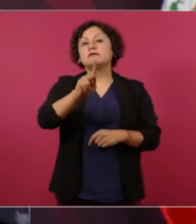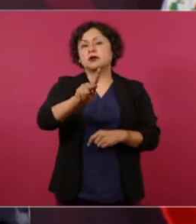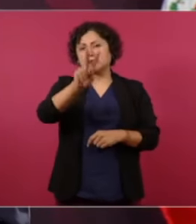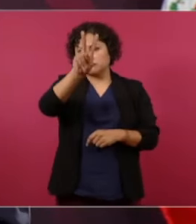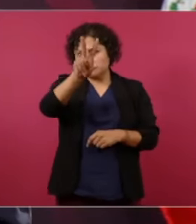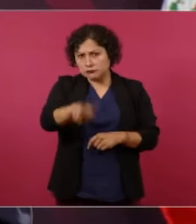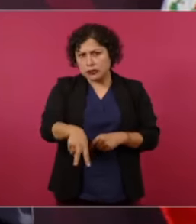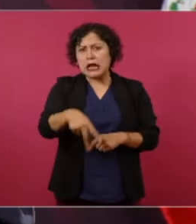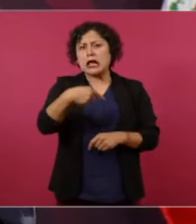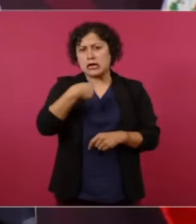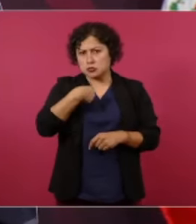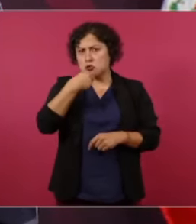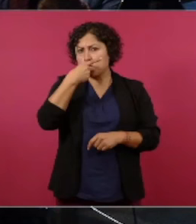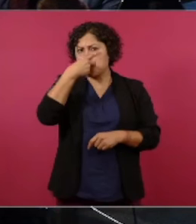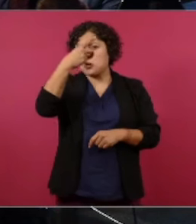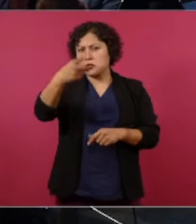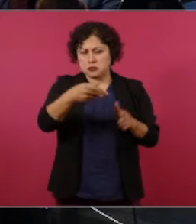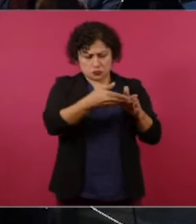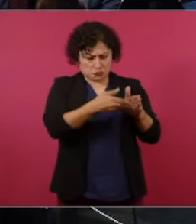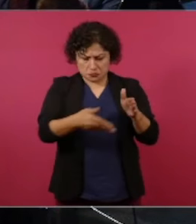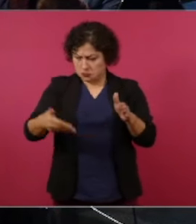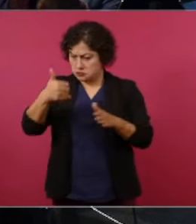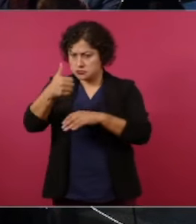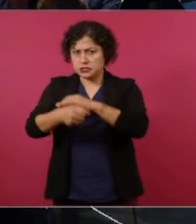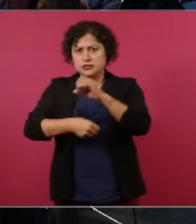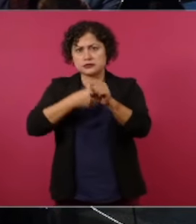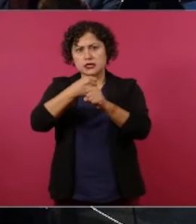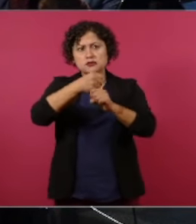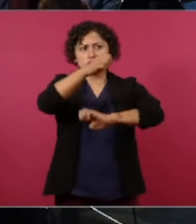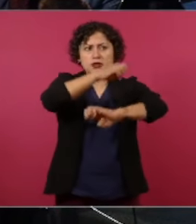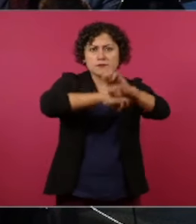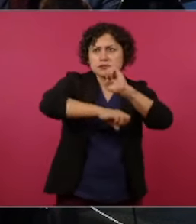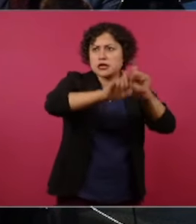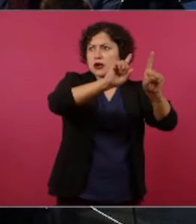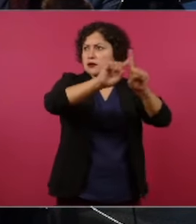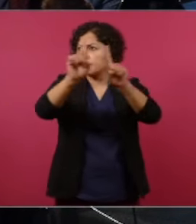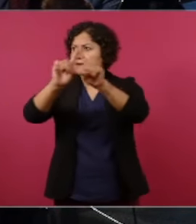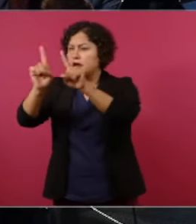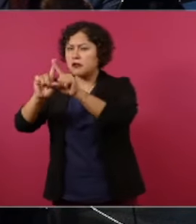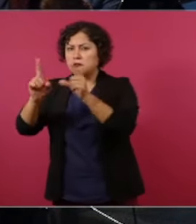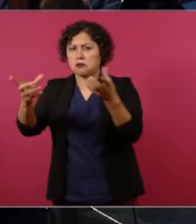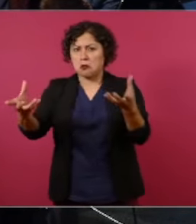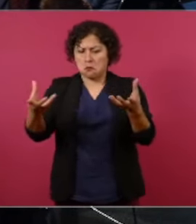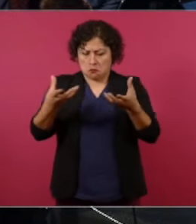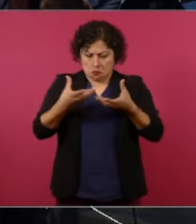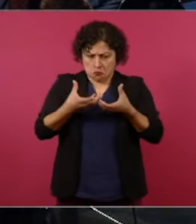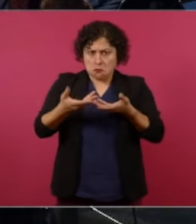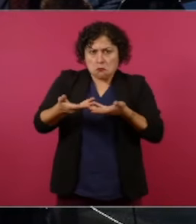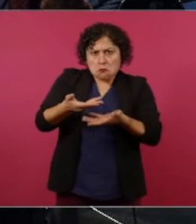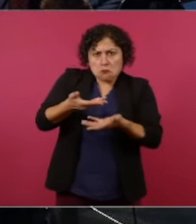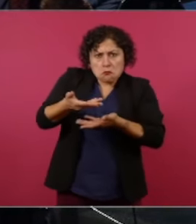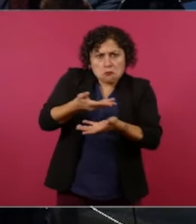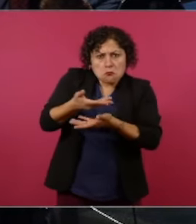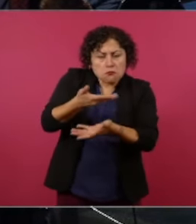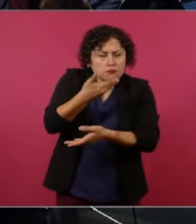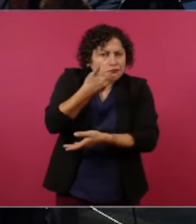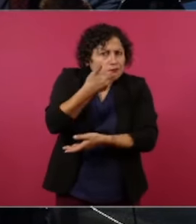con los empresarios y nos entendimos.